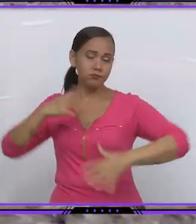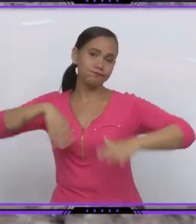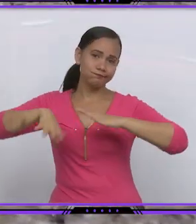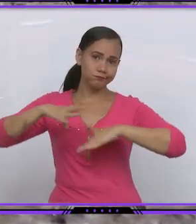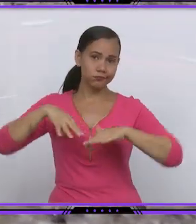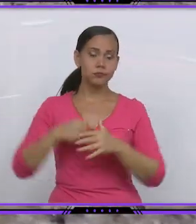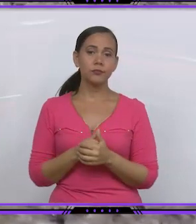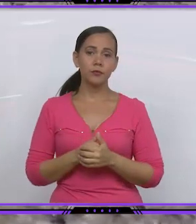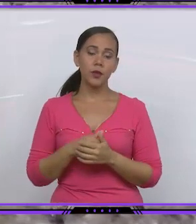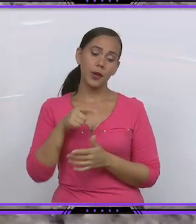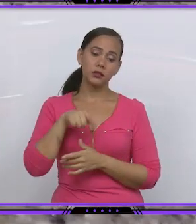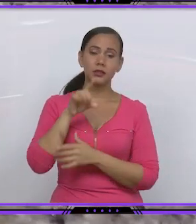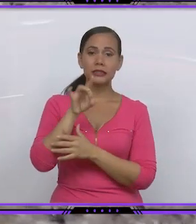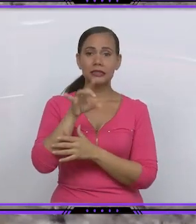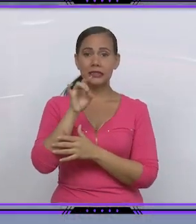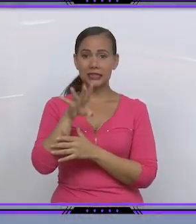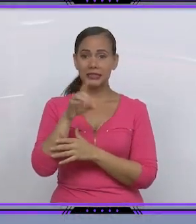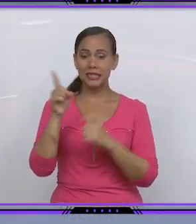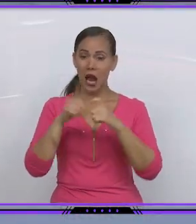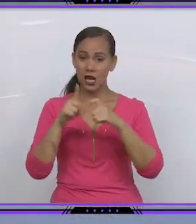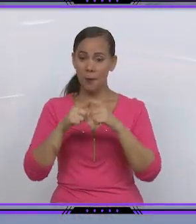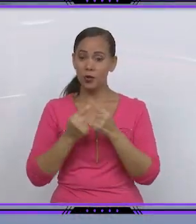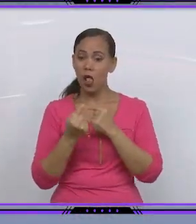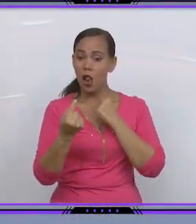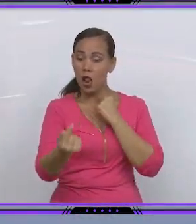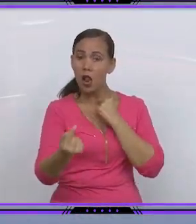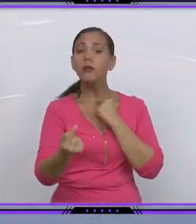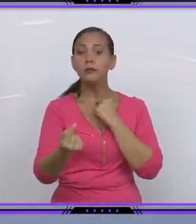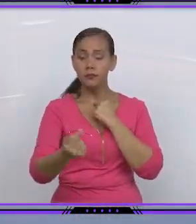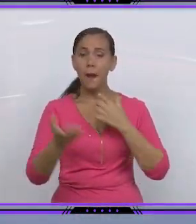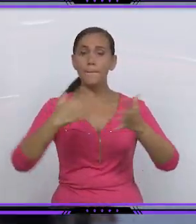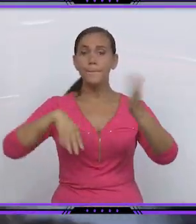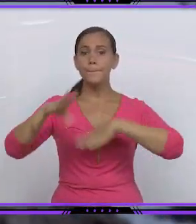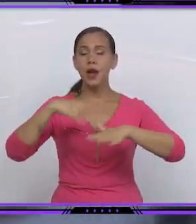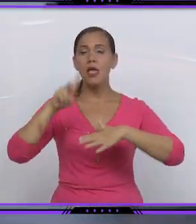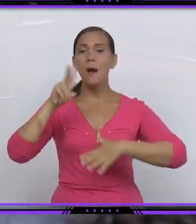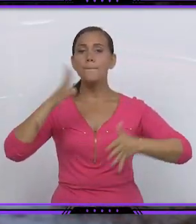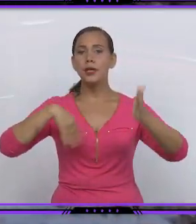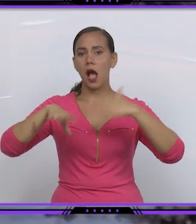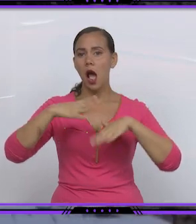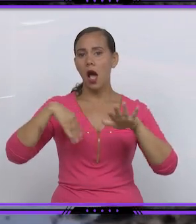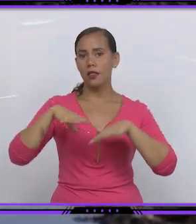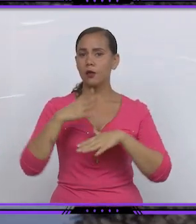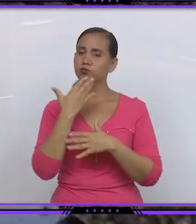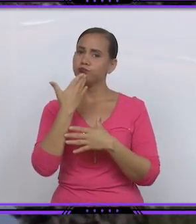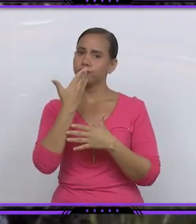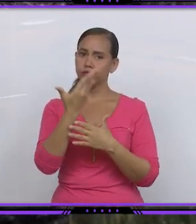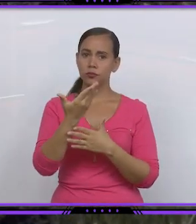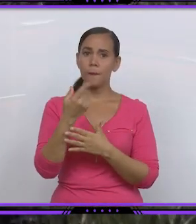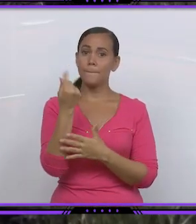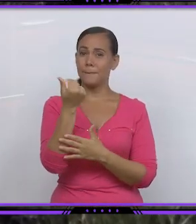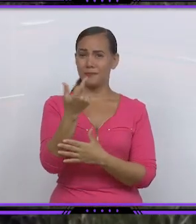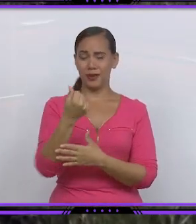apenas a unos 15 kilómetros de distancia la Playa de Varadero resulta un espejismo dado los exorbitantes precios del